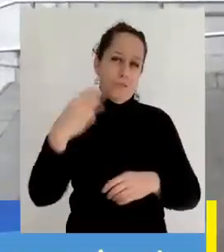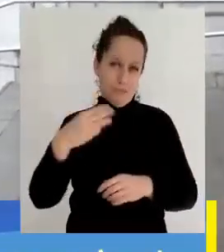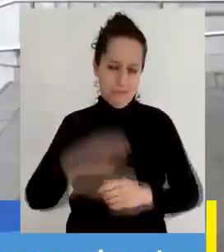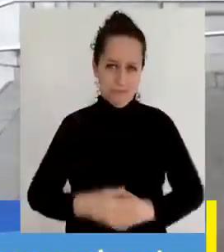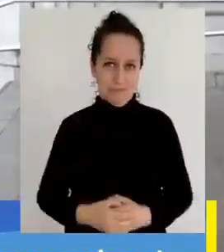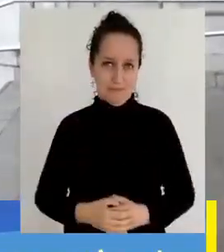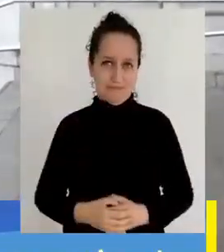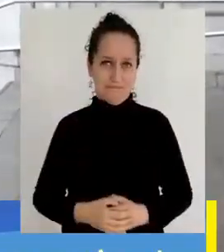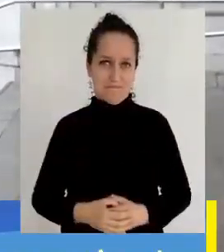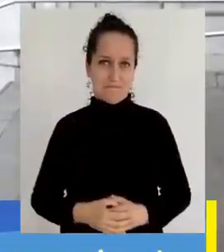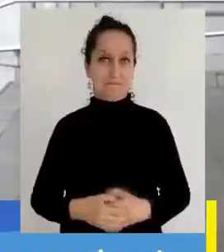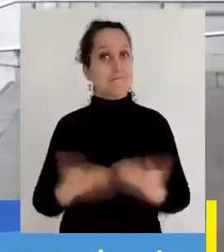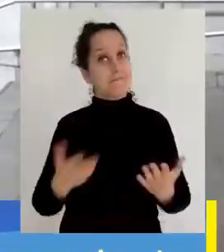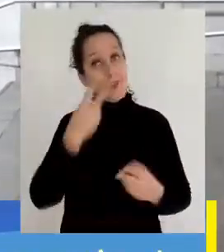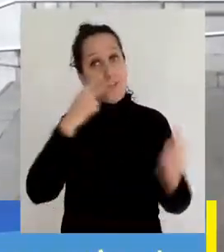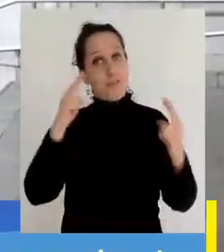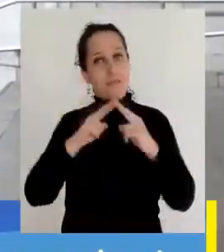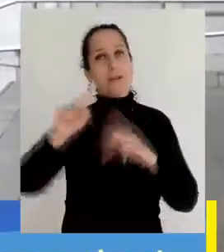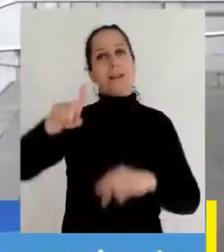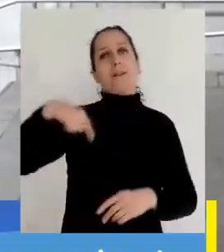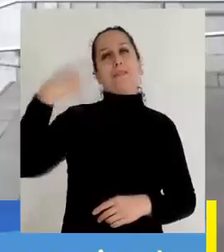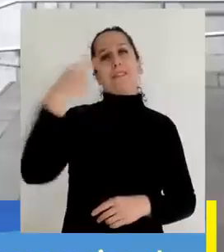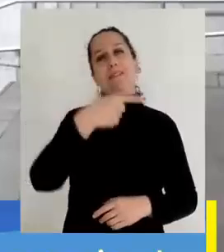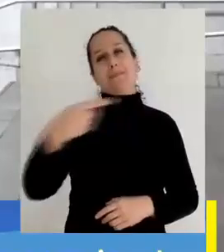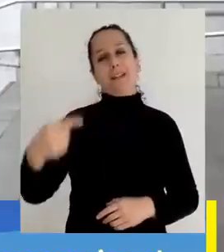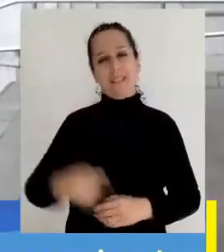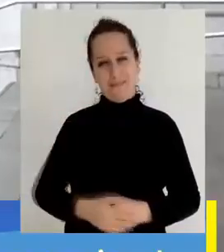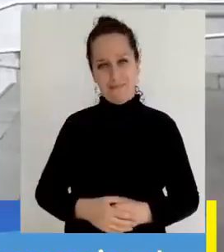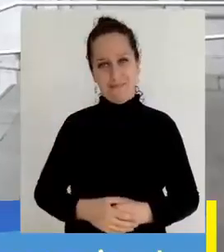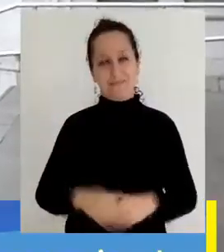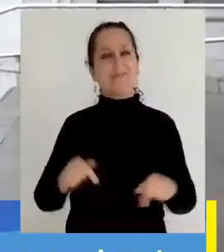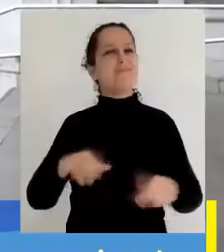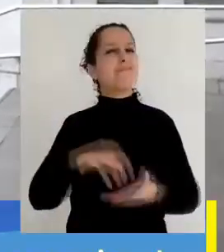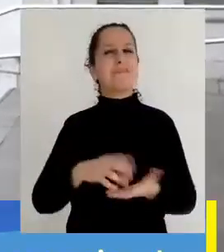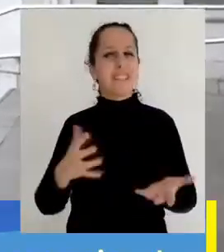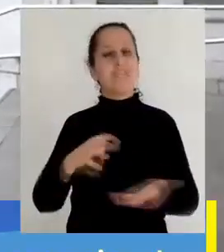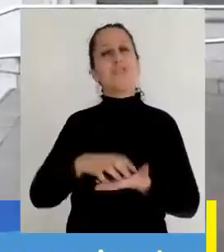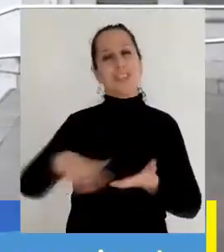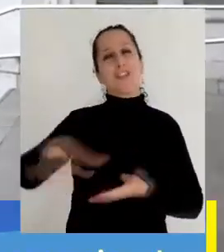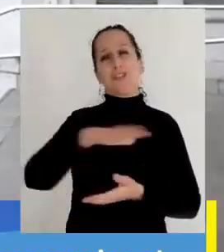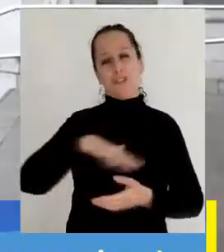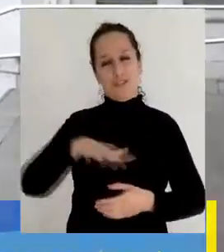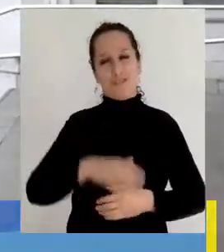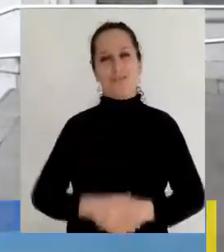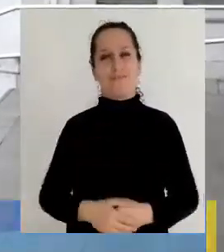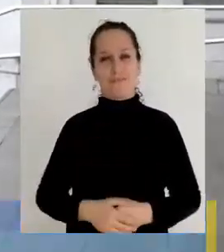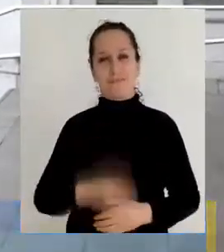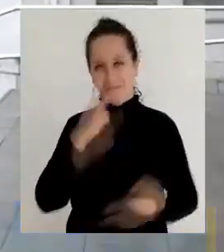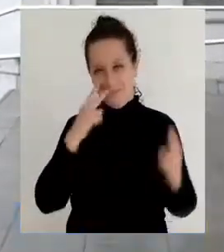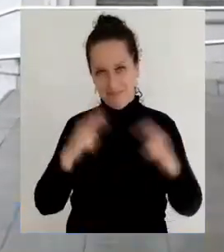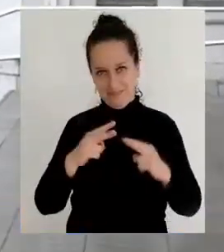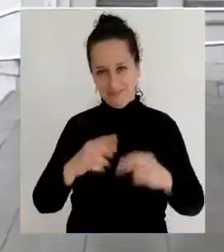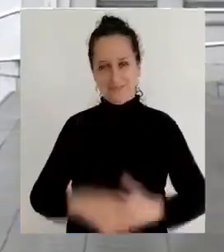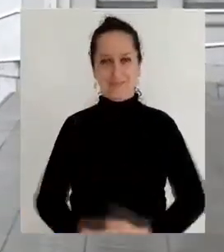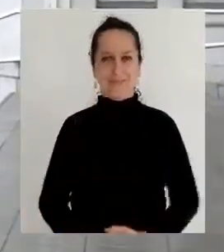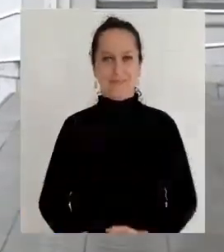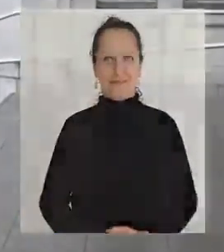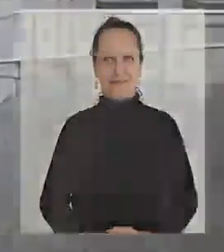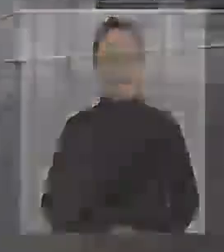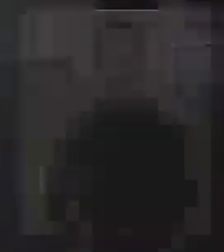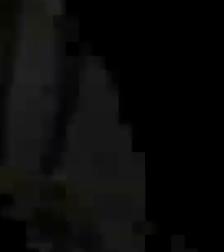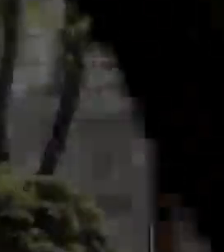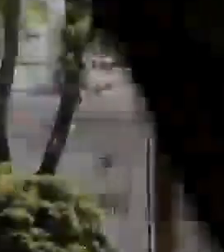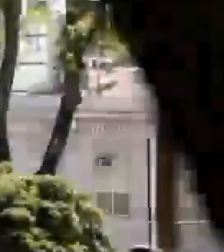municipio penquista. Nosotros nos vemos la próxima semana. Esto fue Ciudad de Todas y Todos. Hasta pronto.